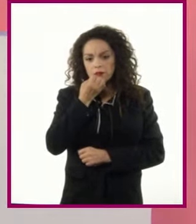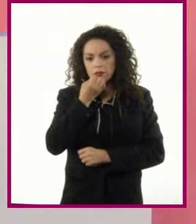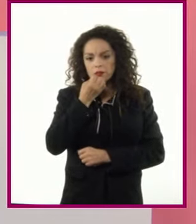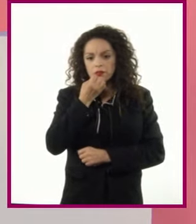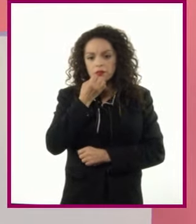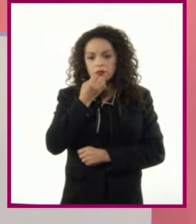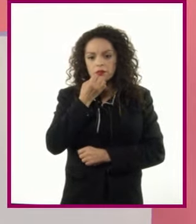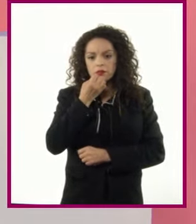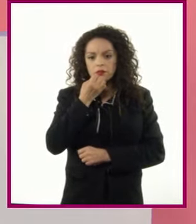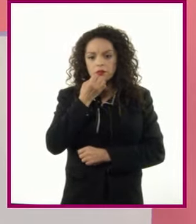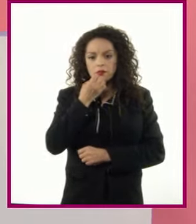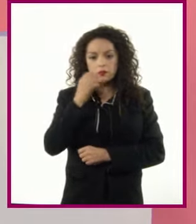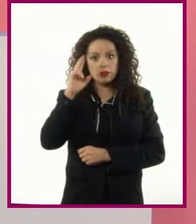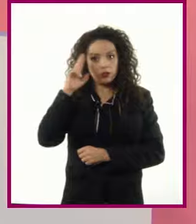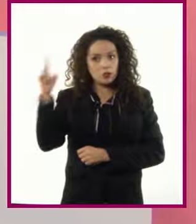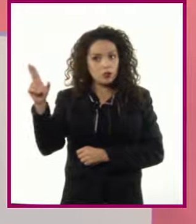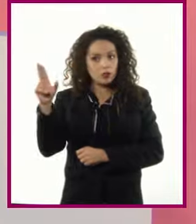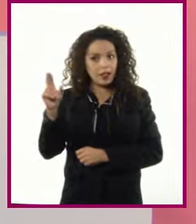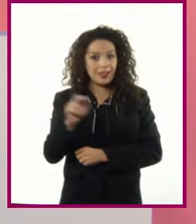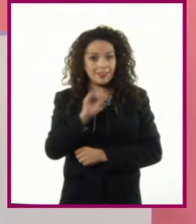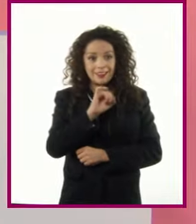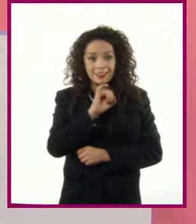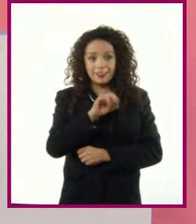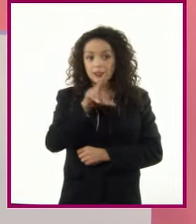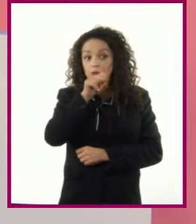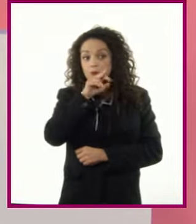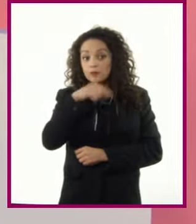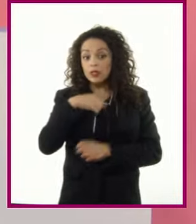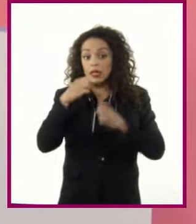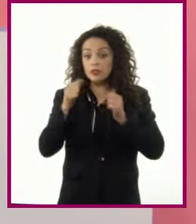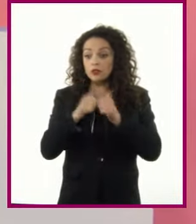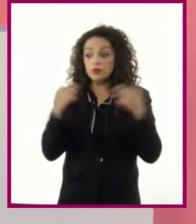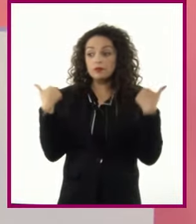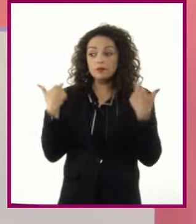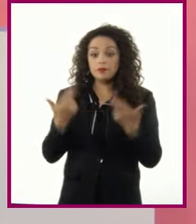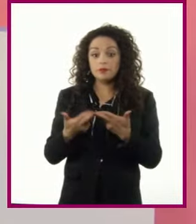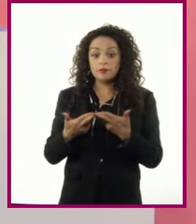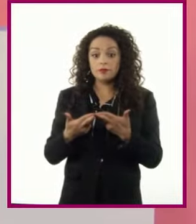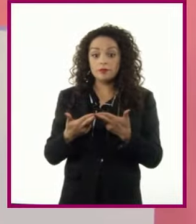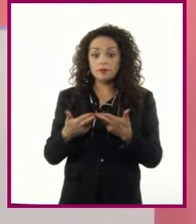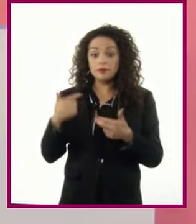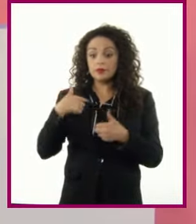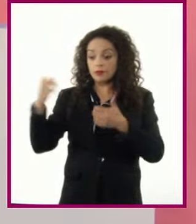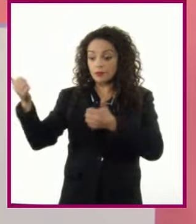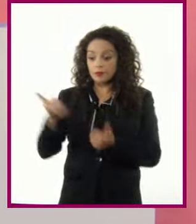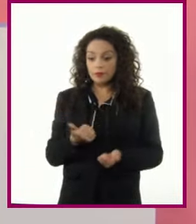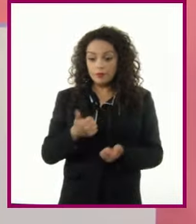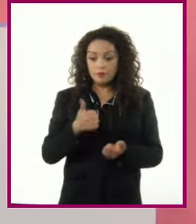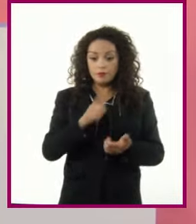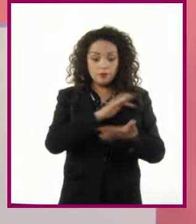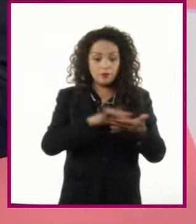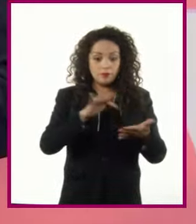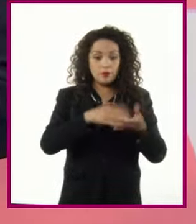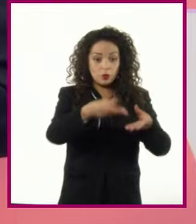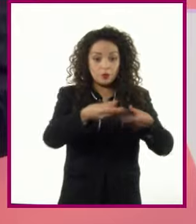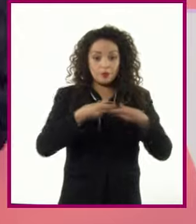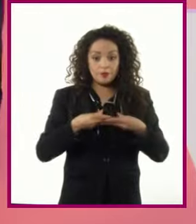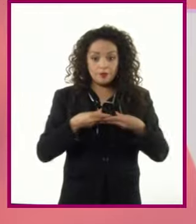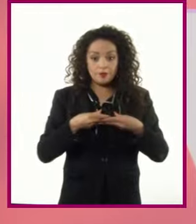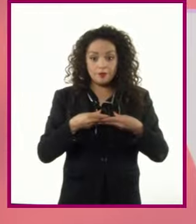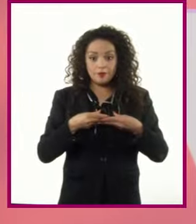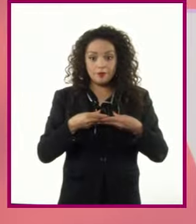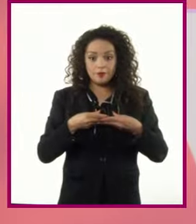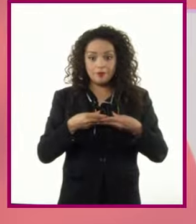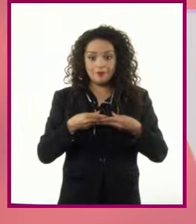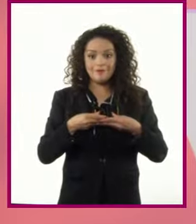sí, este, no te preocupes Justo estoy con el profesor y traigo los textos que me diste Ajá, sí,